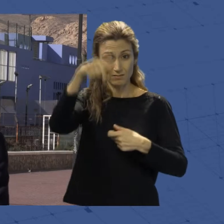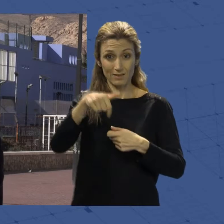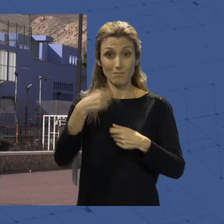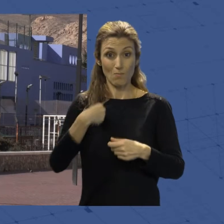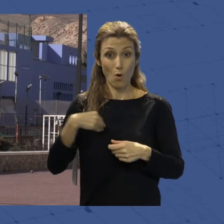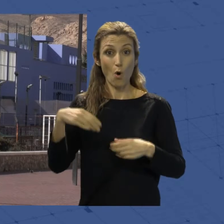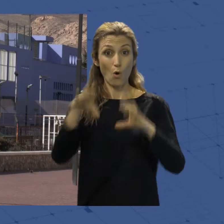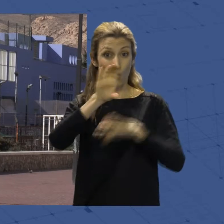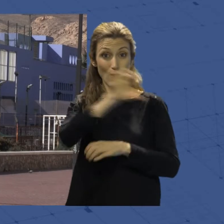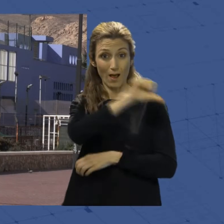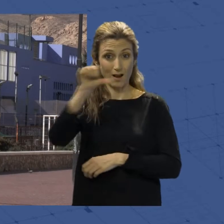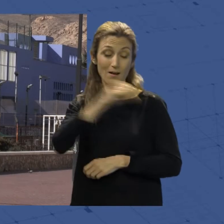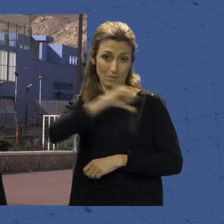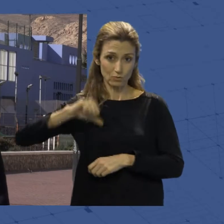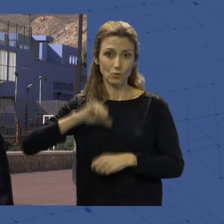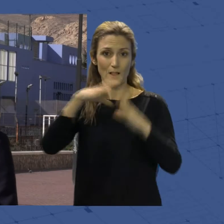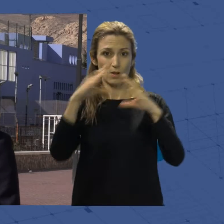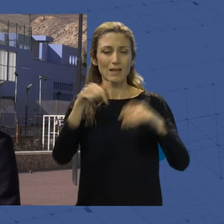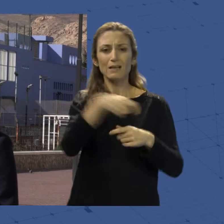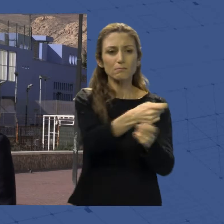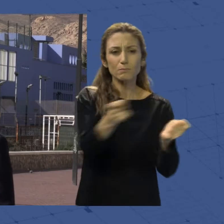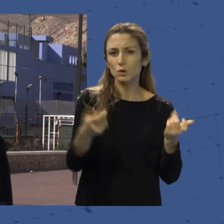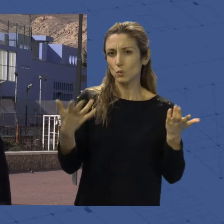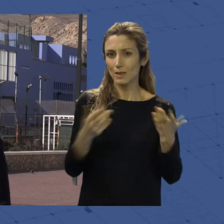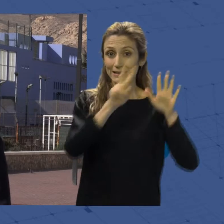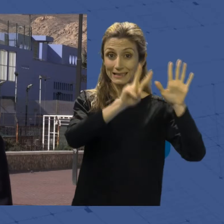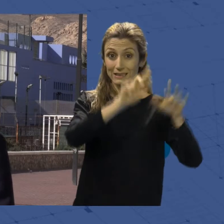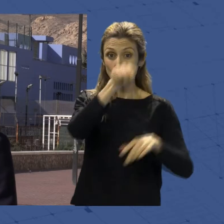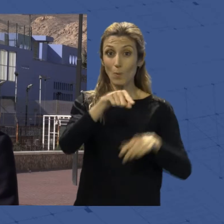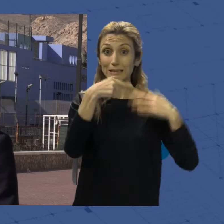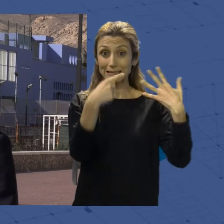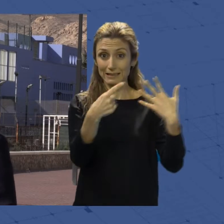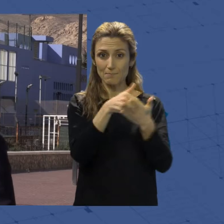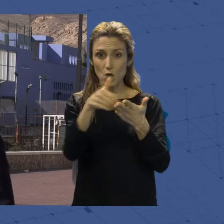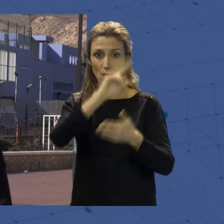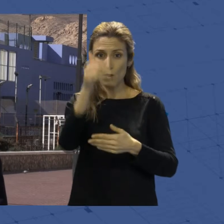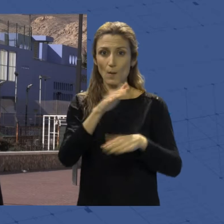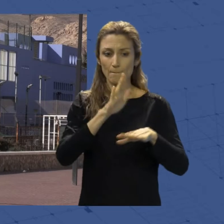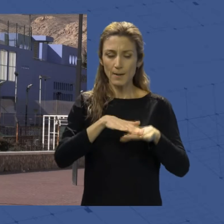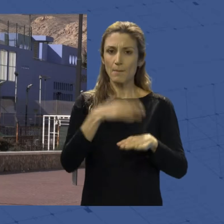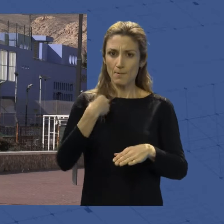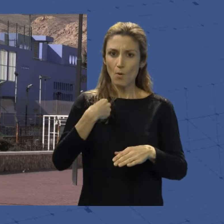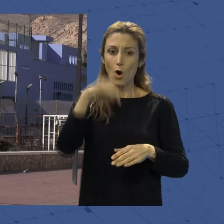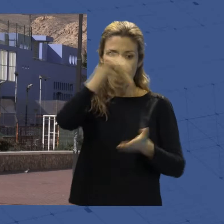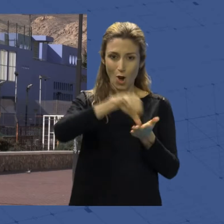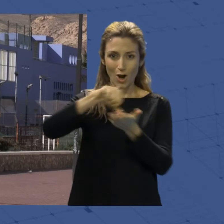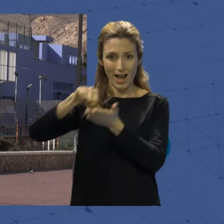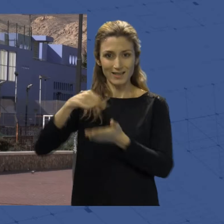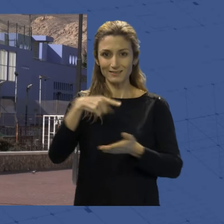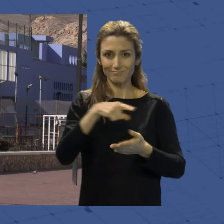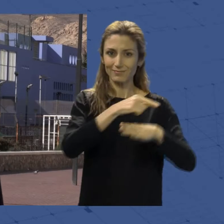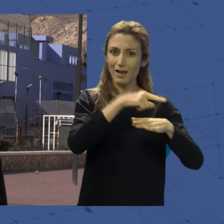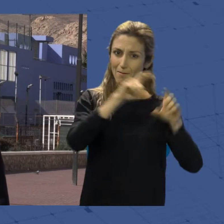han tenido el siguiente reparto. 7,6 millones de euros para entidades locales gestionadas por el Partido